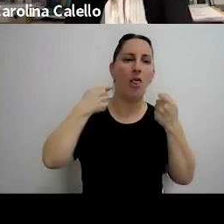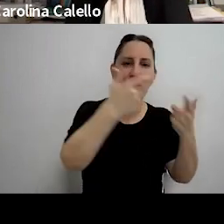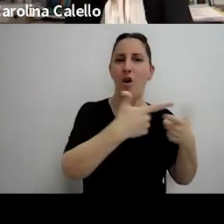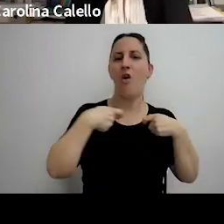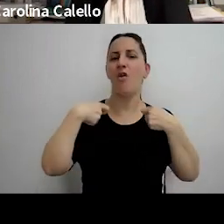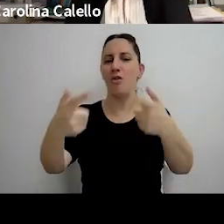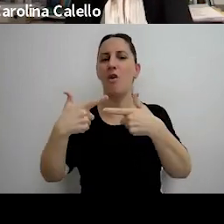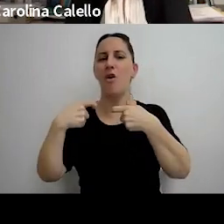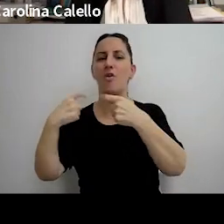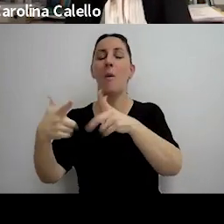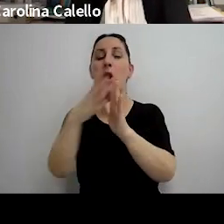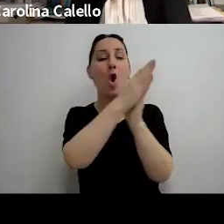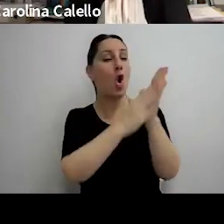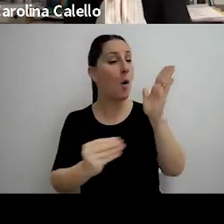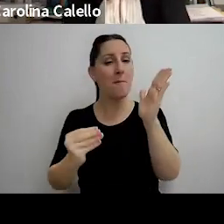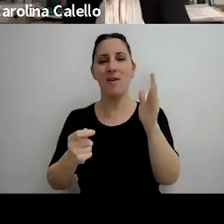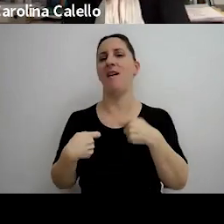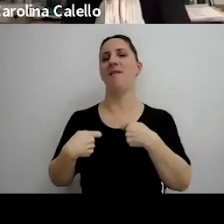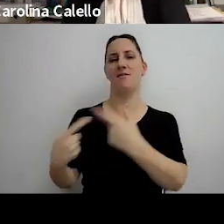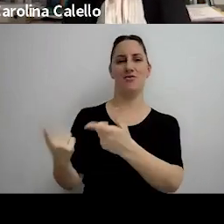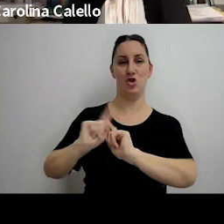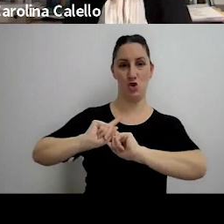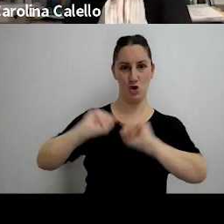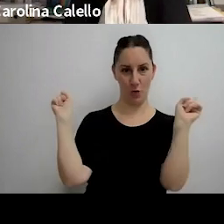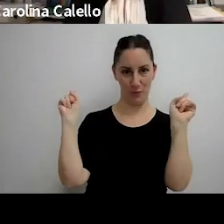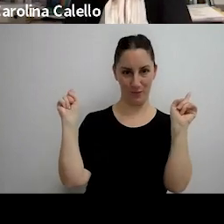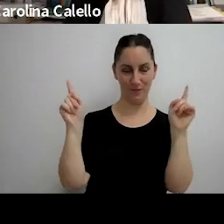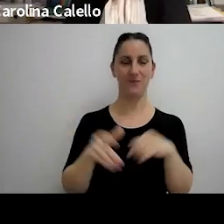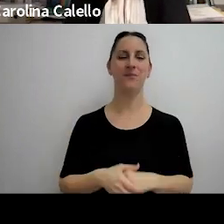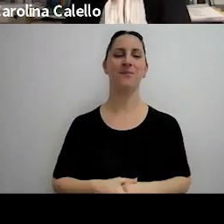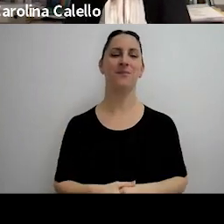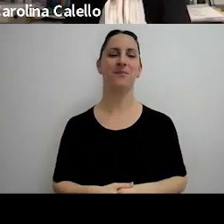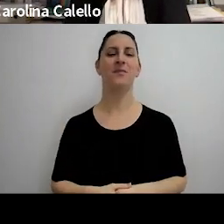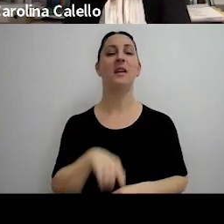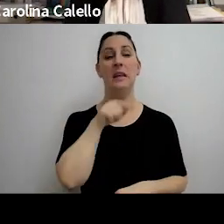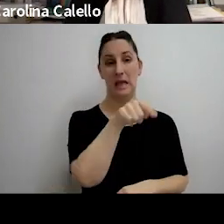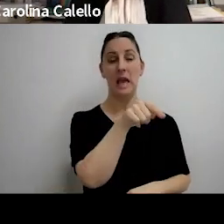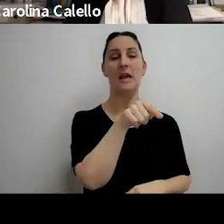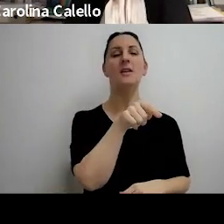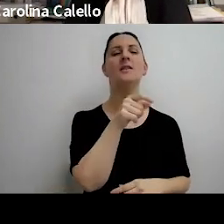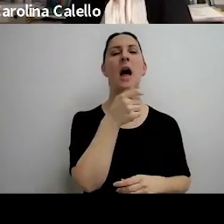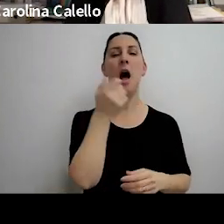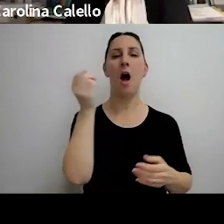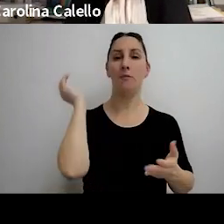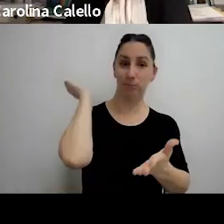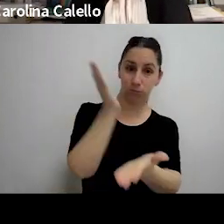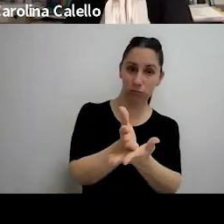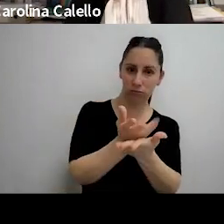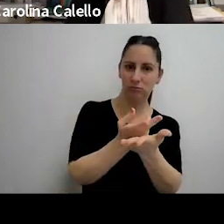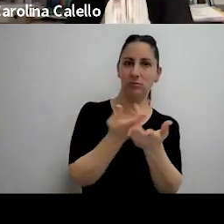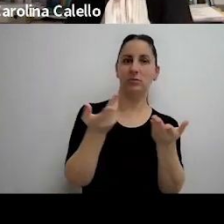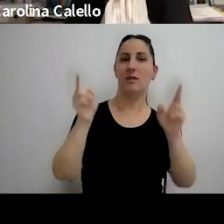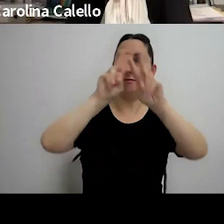acompaña la copia y la cámara revoca la sanción de clausura